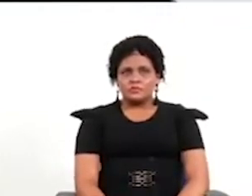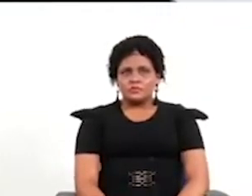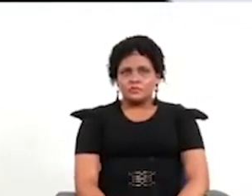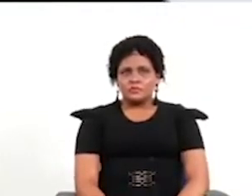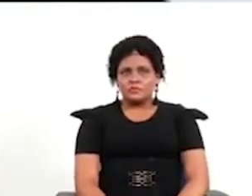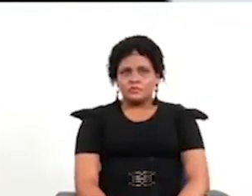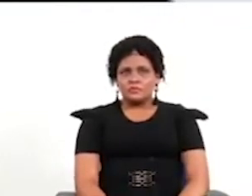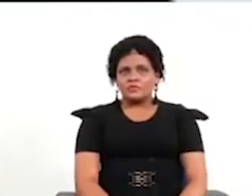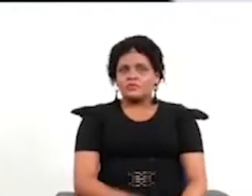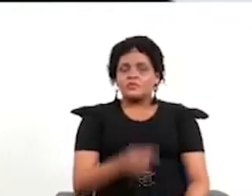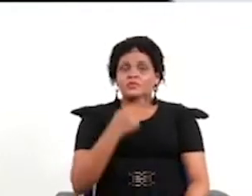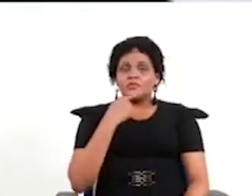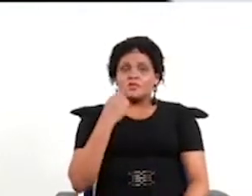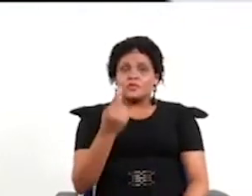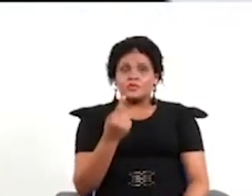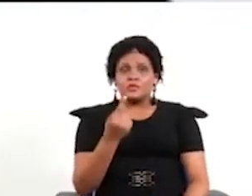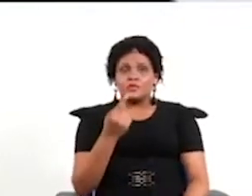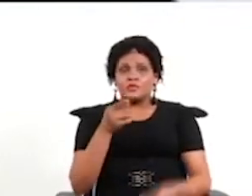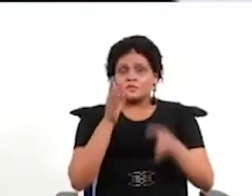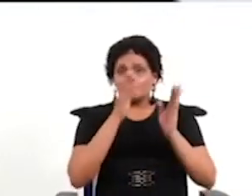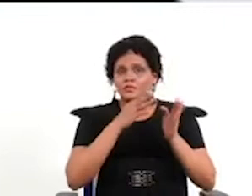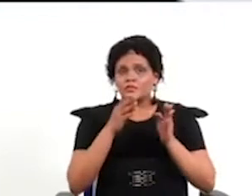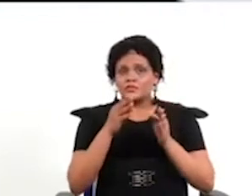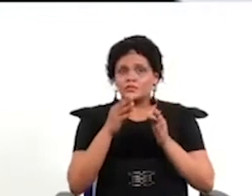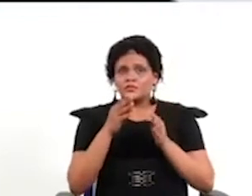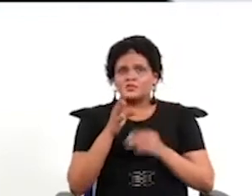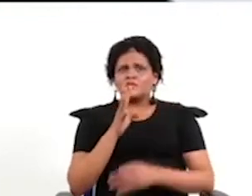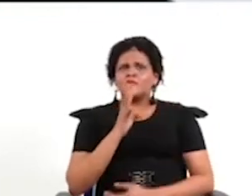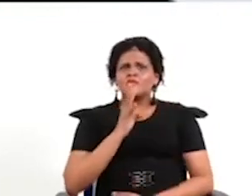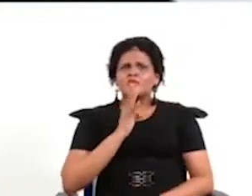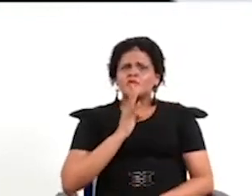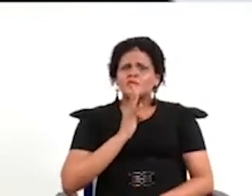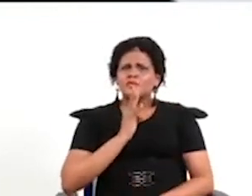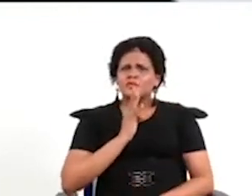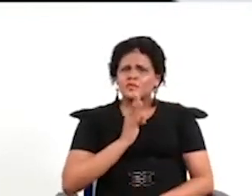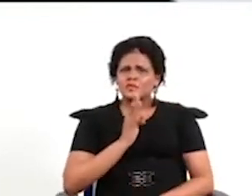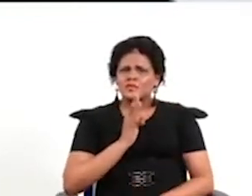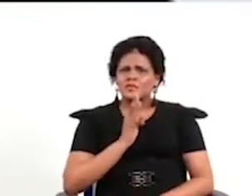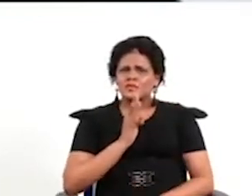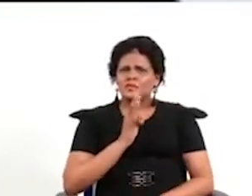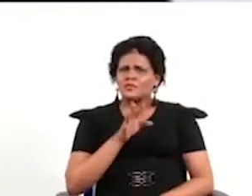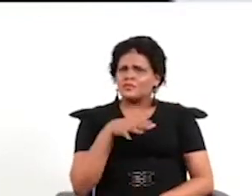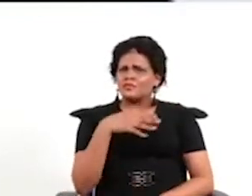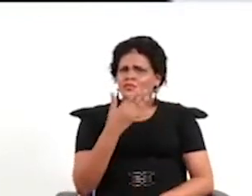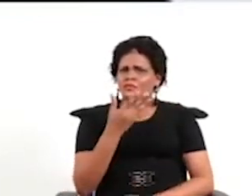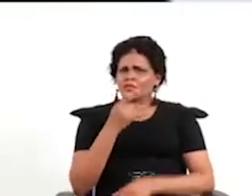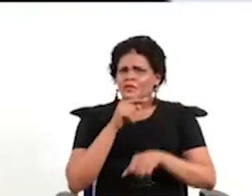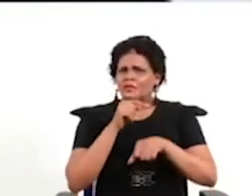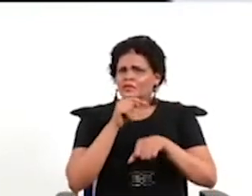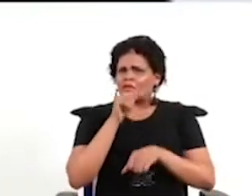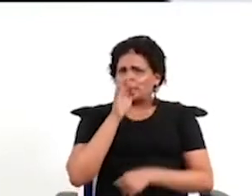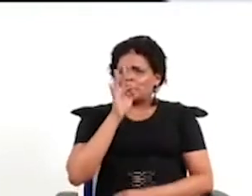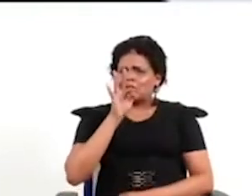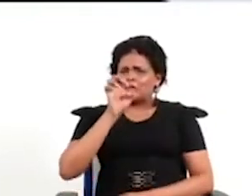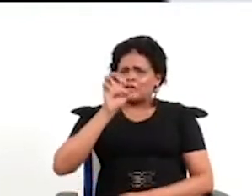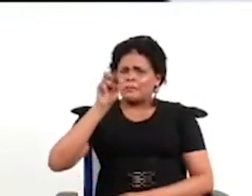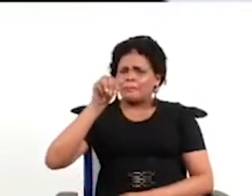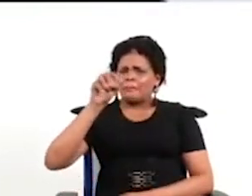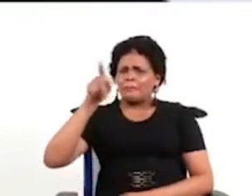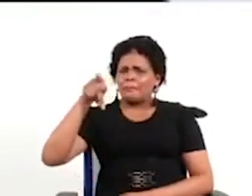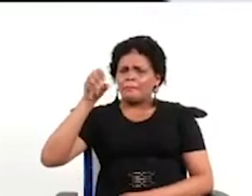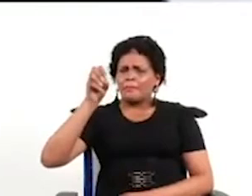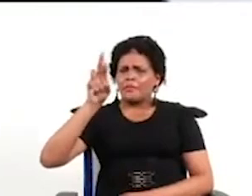plantillas que presentó en su exposición hablaba de temporalidad no sé si puede ahondar en ese